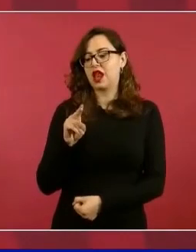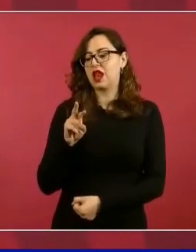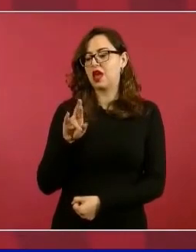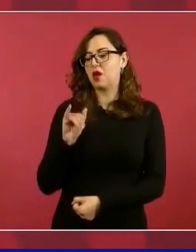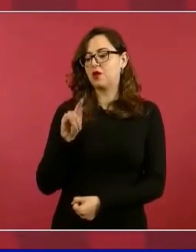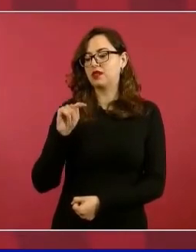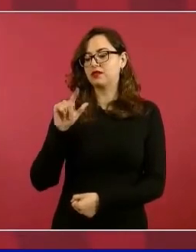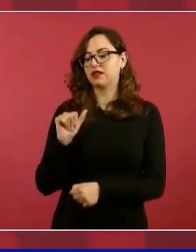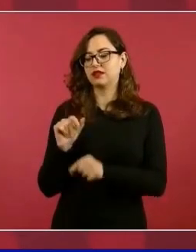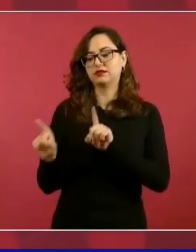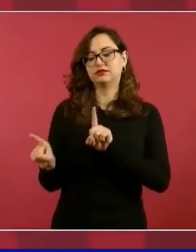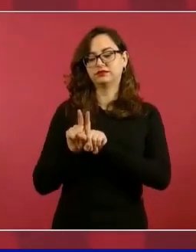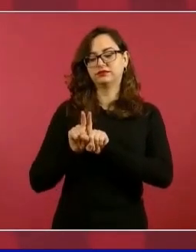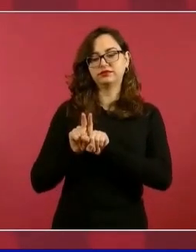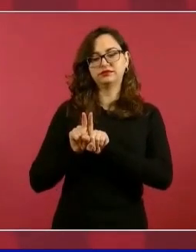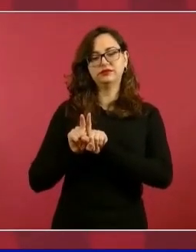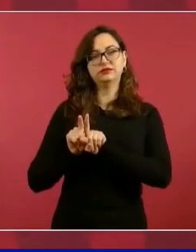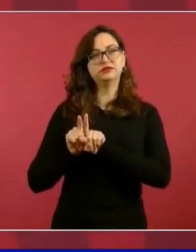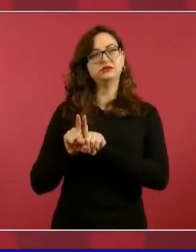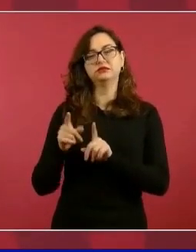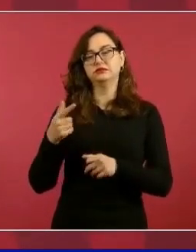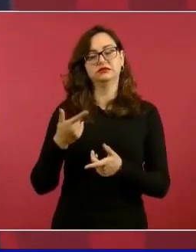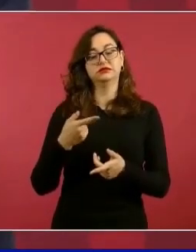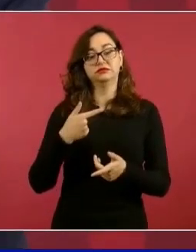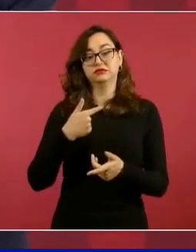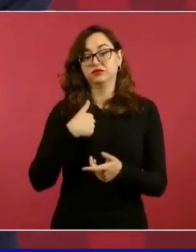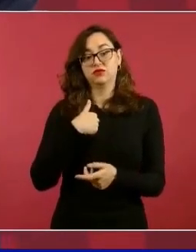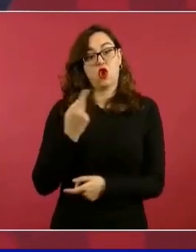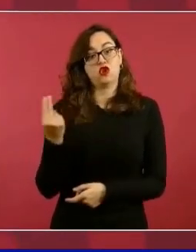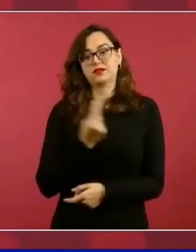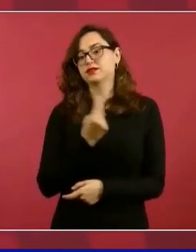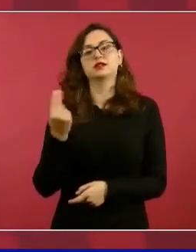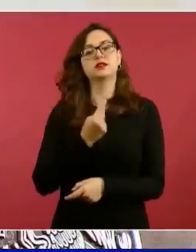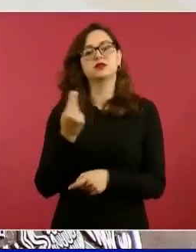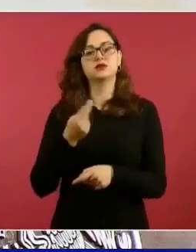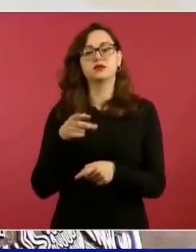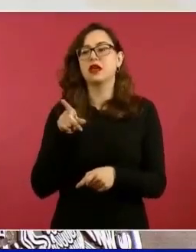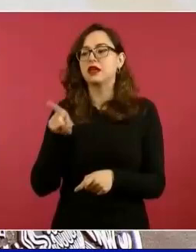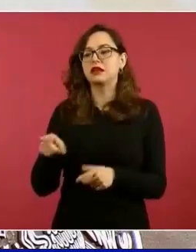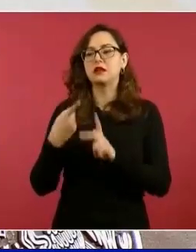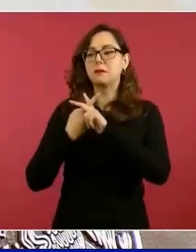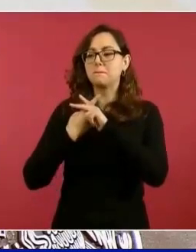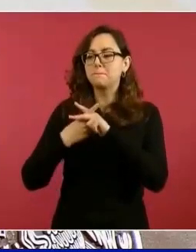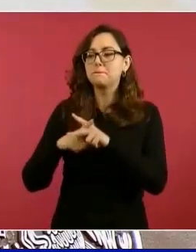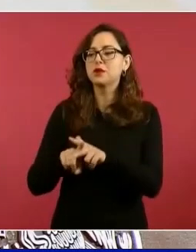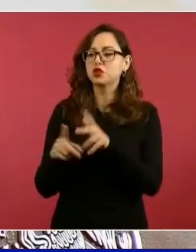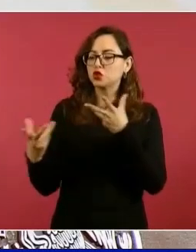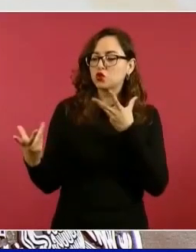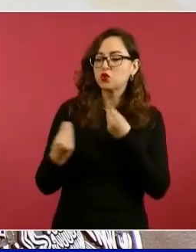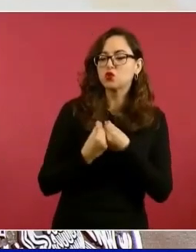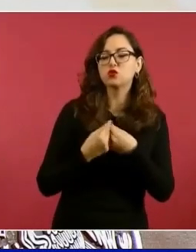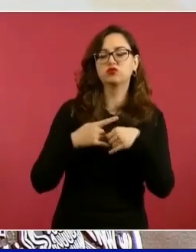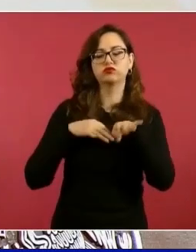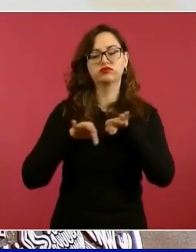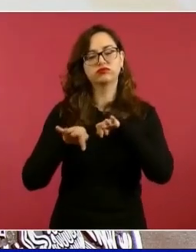Ella lleva conmigo, bueno, llegó jovencita a trabajar